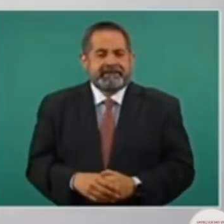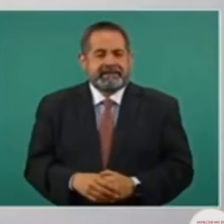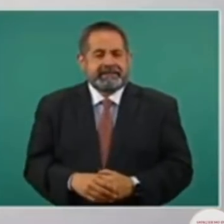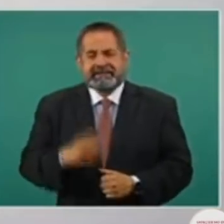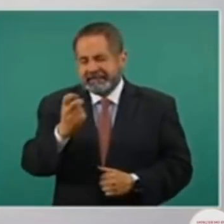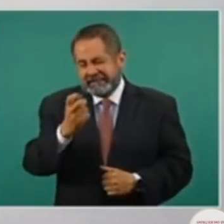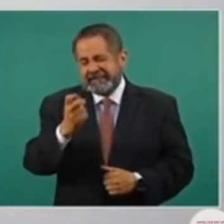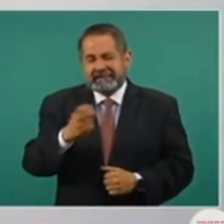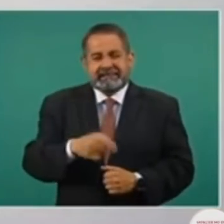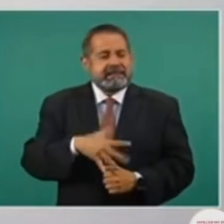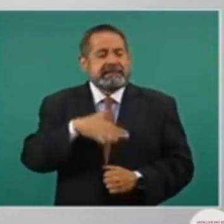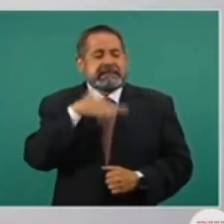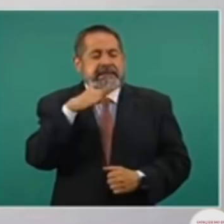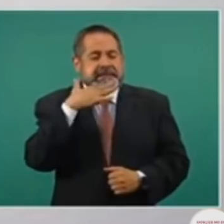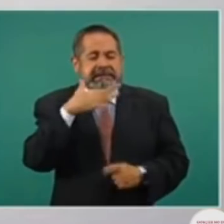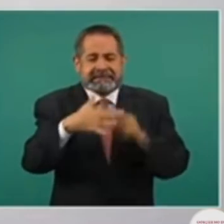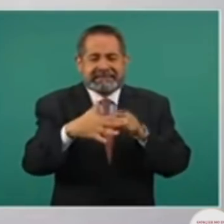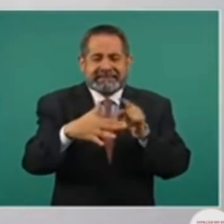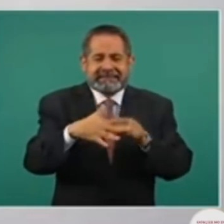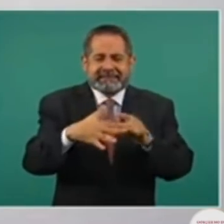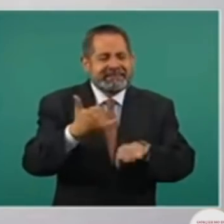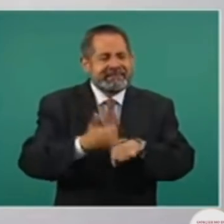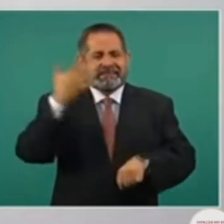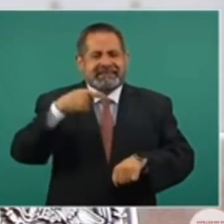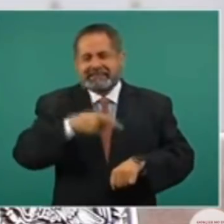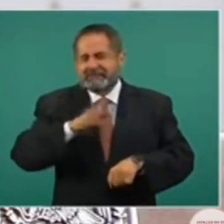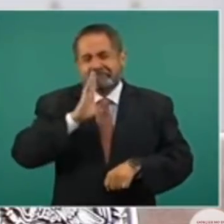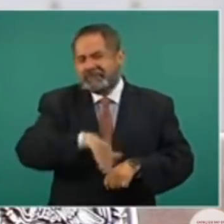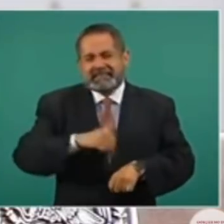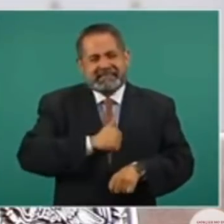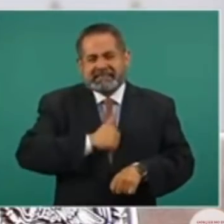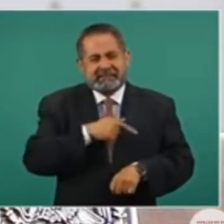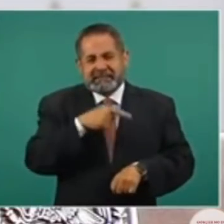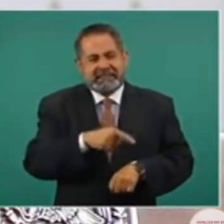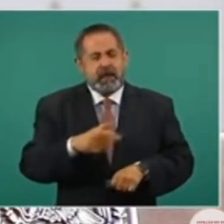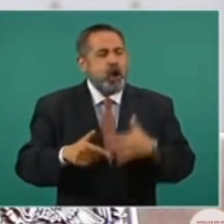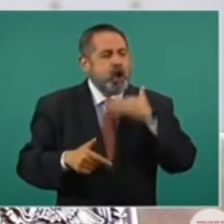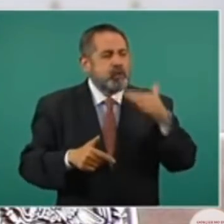Ese es el mal que más daña, que más aqueja.